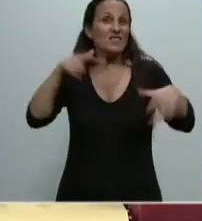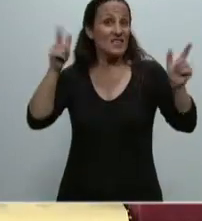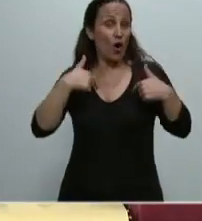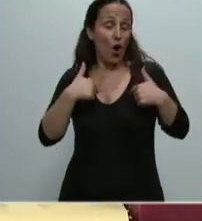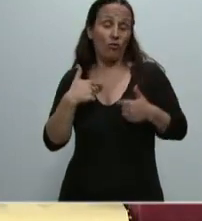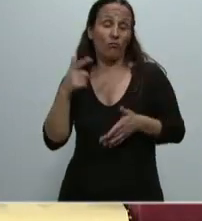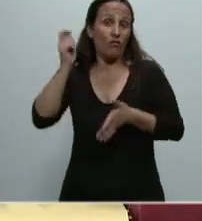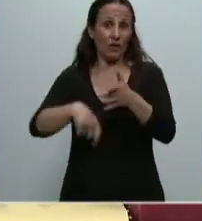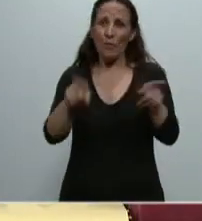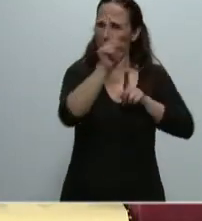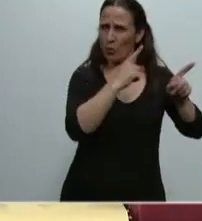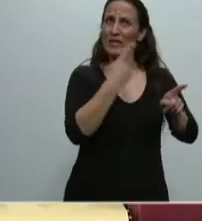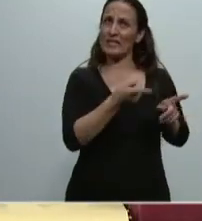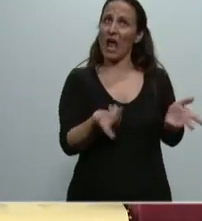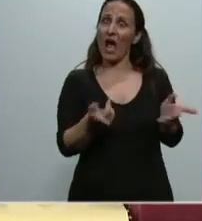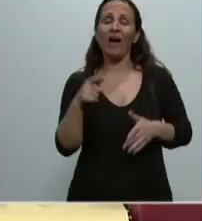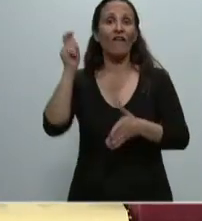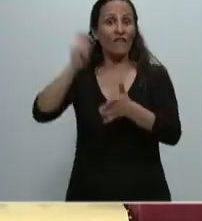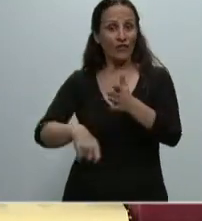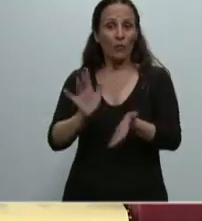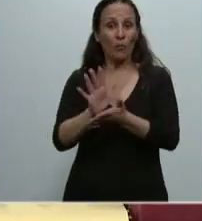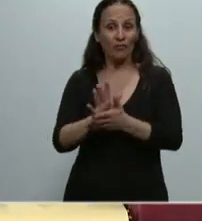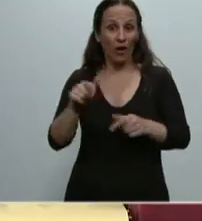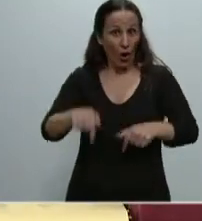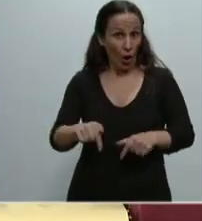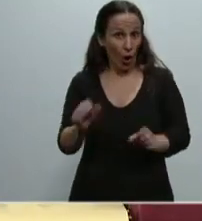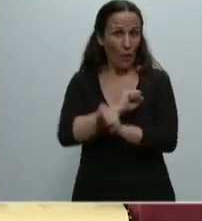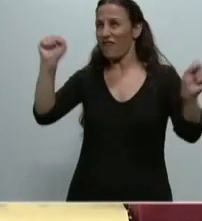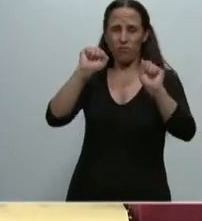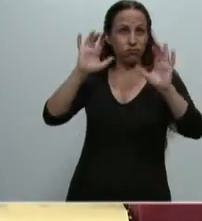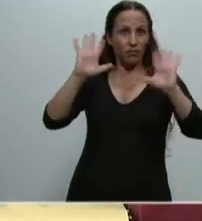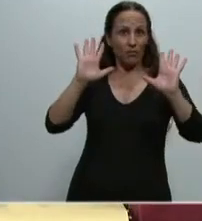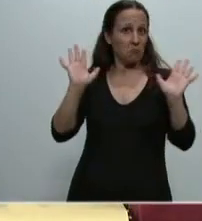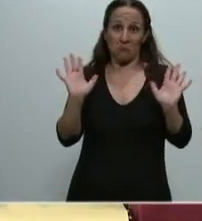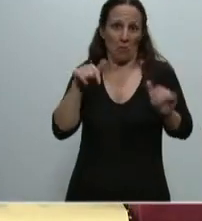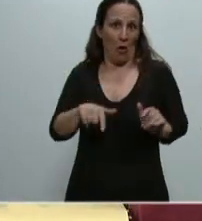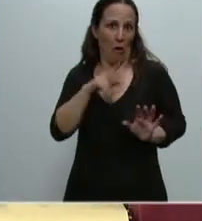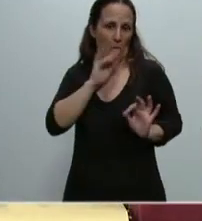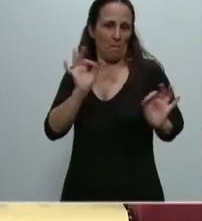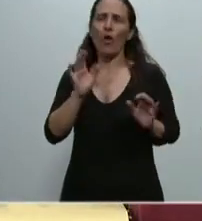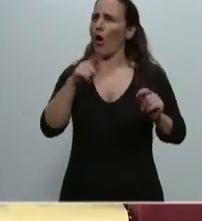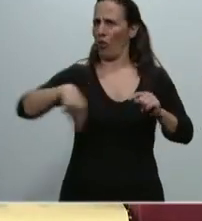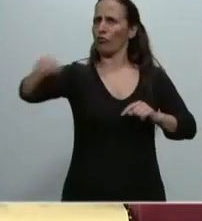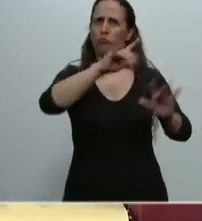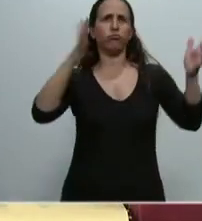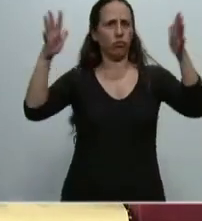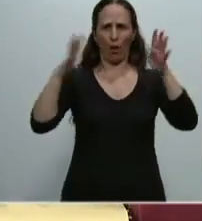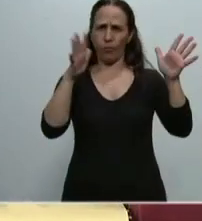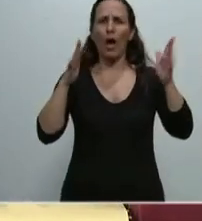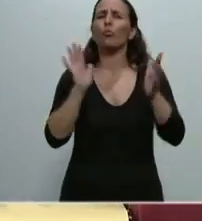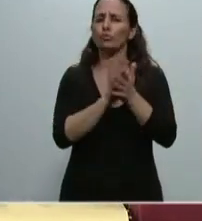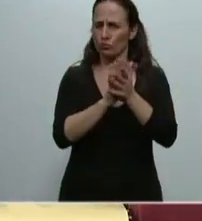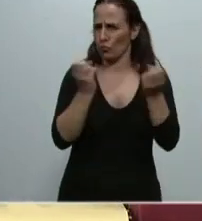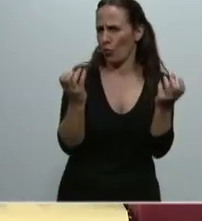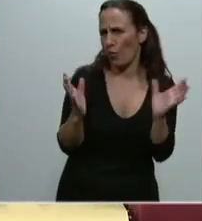lo que algunos pretenden, la bomba no explotaría ahora, al contrario, seguramente habría aplausos, seguramente